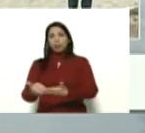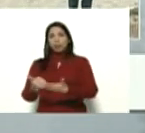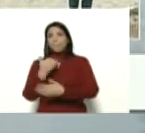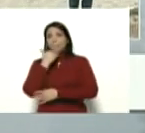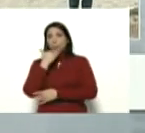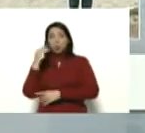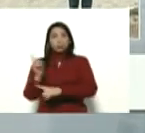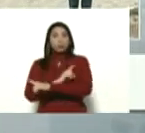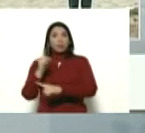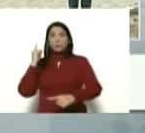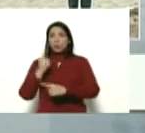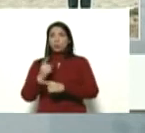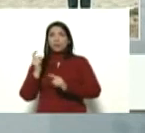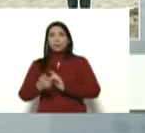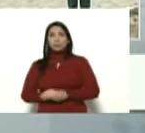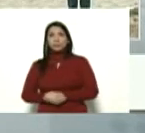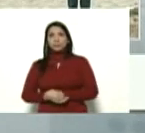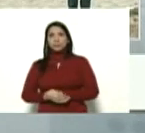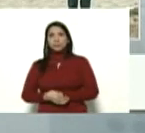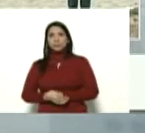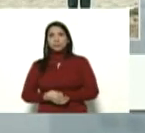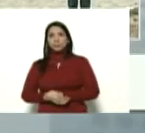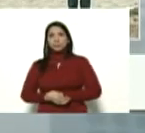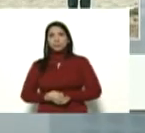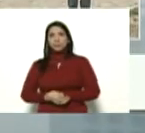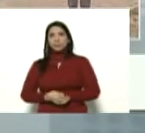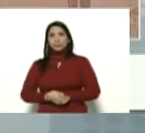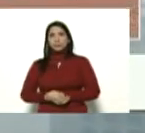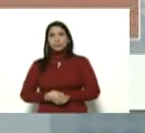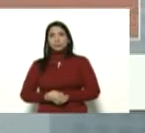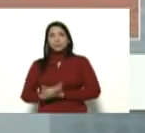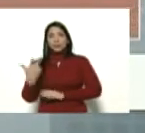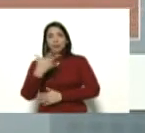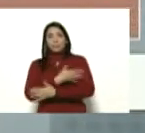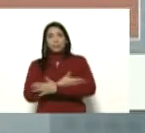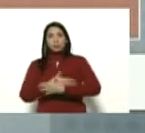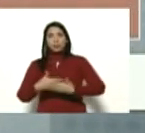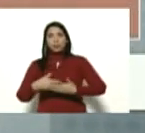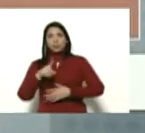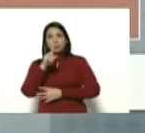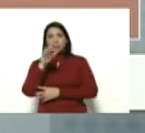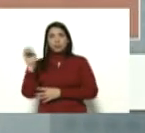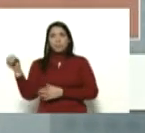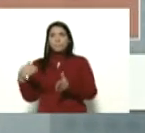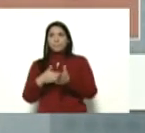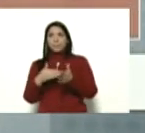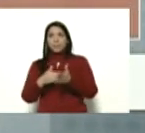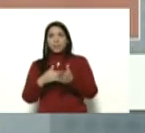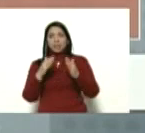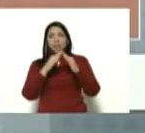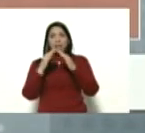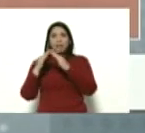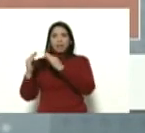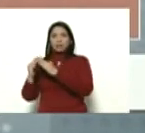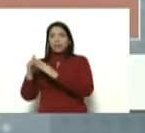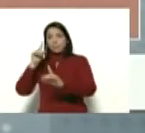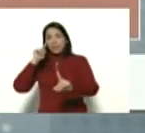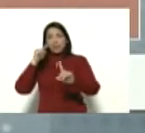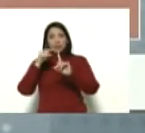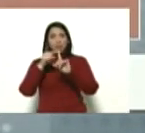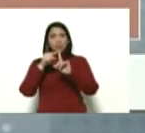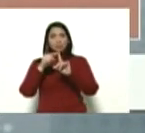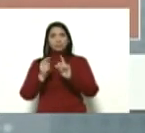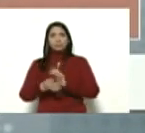tan pronto como se pueda a tres millones cien mil viviendas que es una de las metas